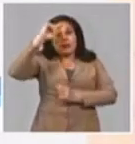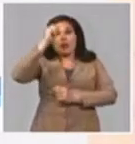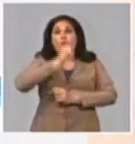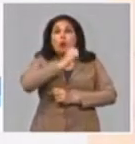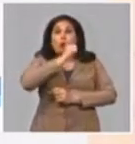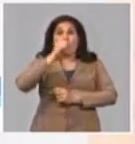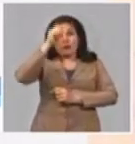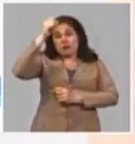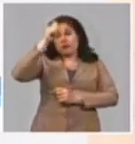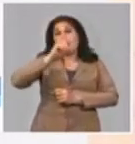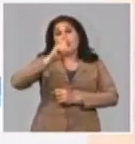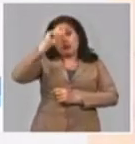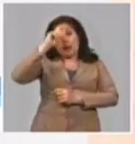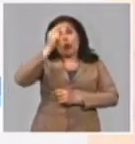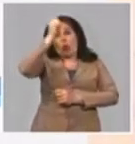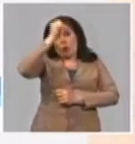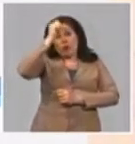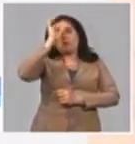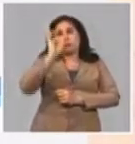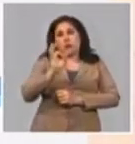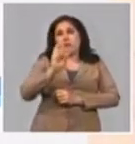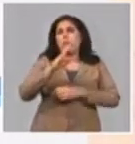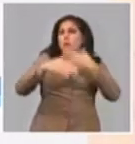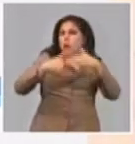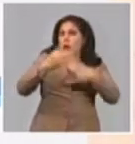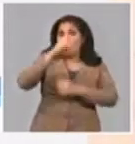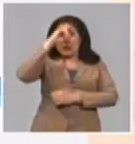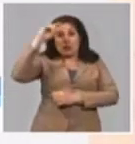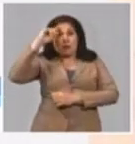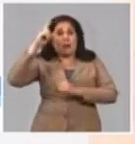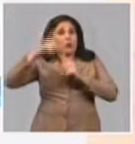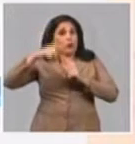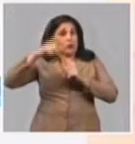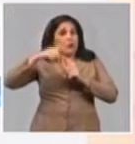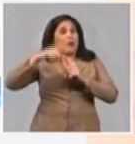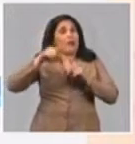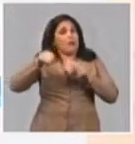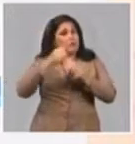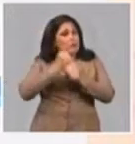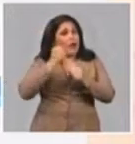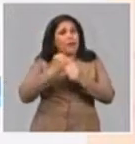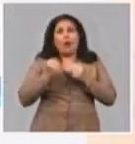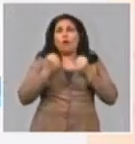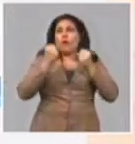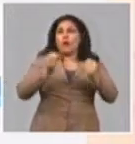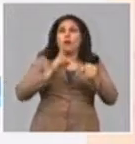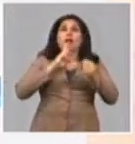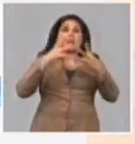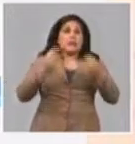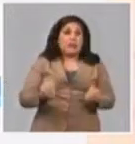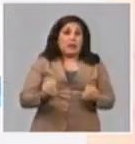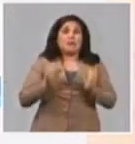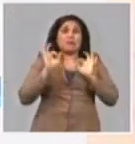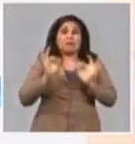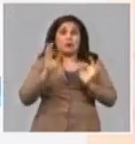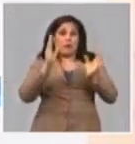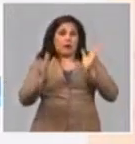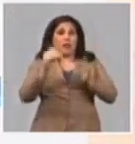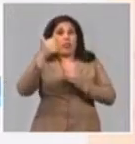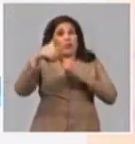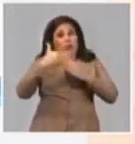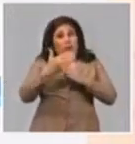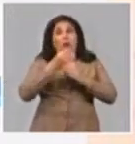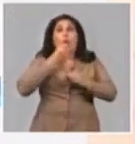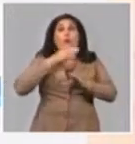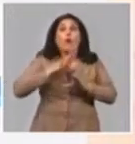dificultades con los sistemas de abasto. En Santiespíritu, trividad, que se ha venido haciendo un trabajo fuerte con la sequía y hoy el ciclo está en 10 días aunque